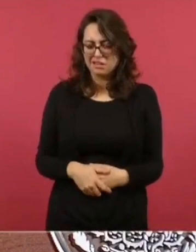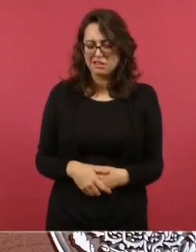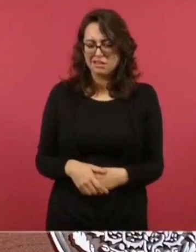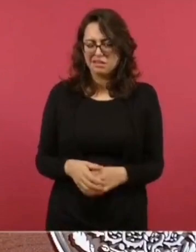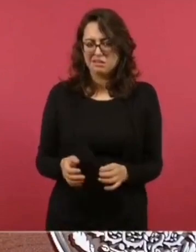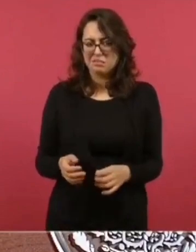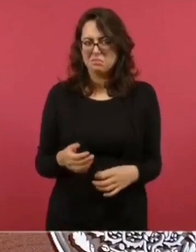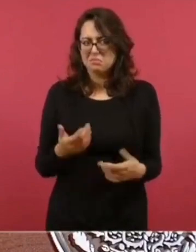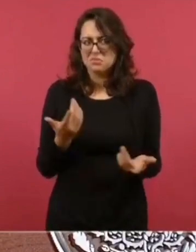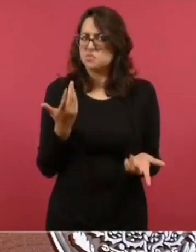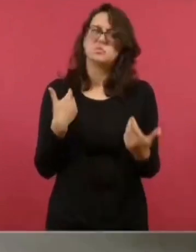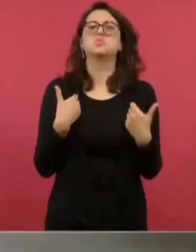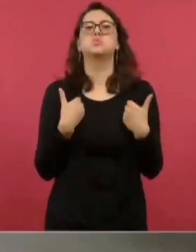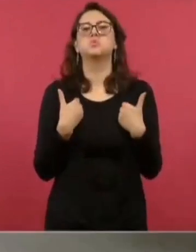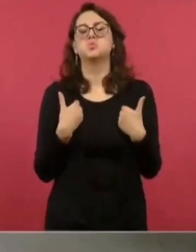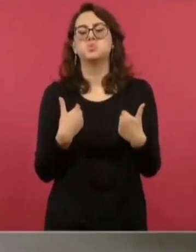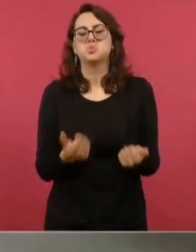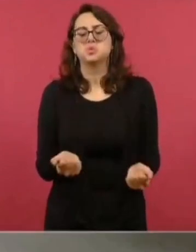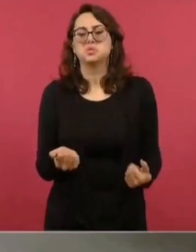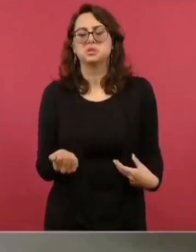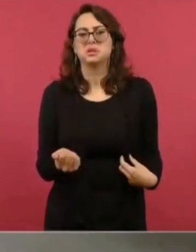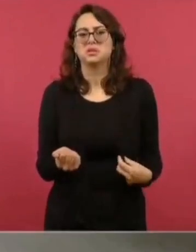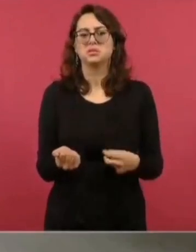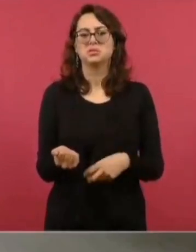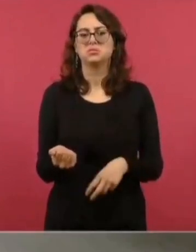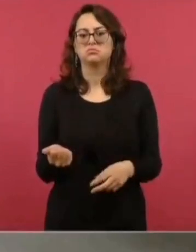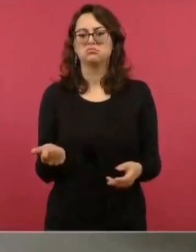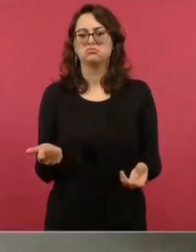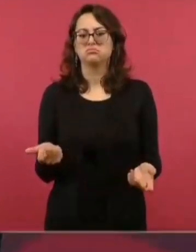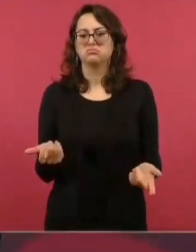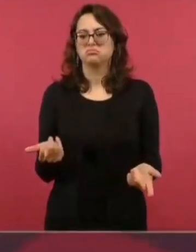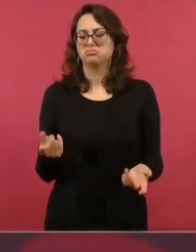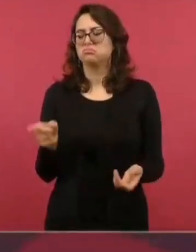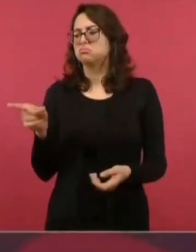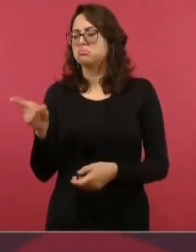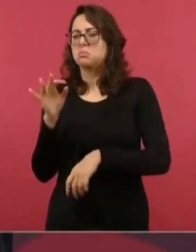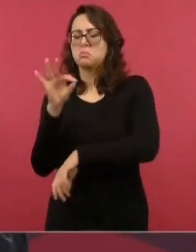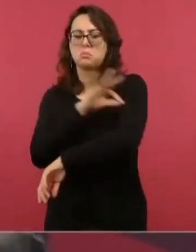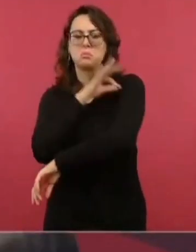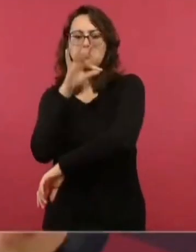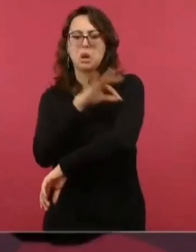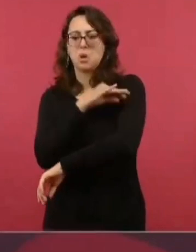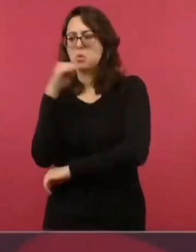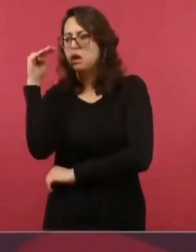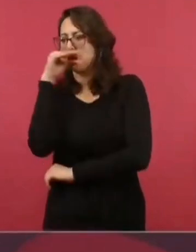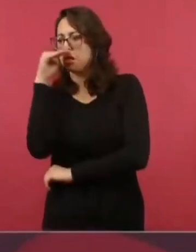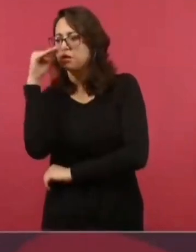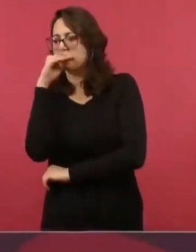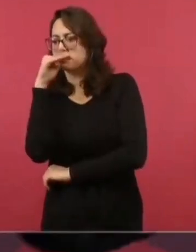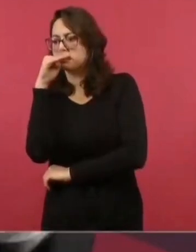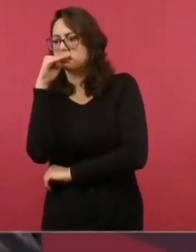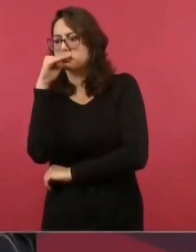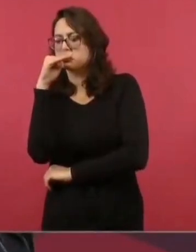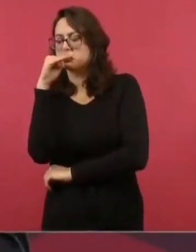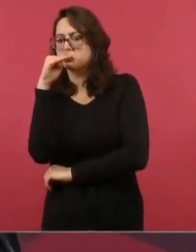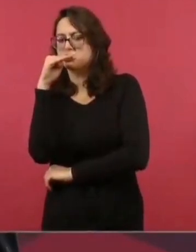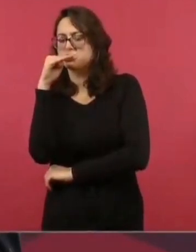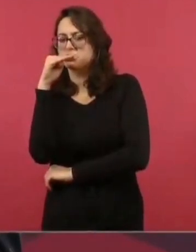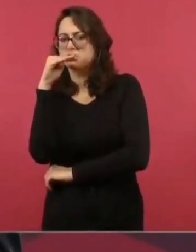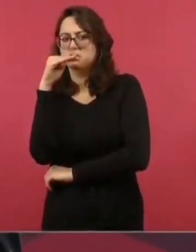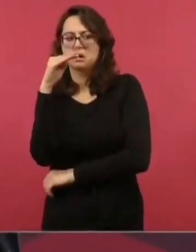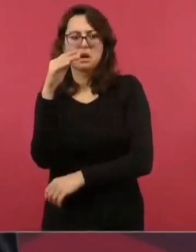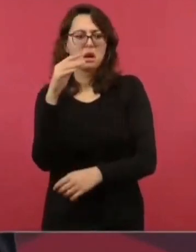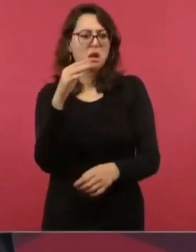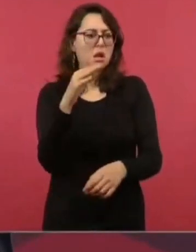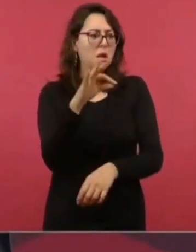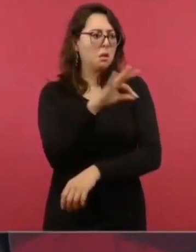poner otra vacuna si tiene el mismo efecto, solo porque se va a ir a pagar? ¿Qué será,